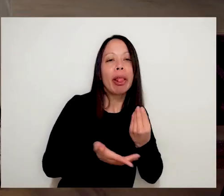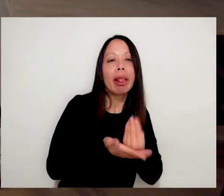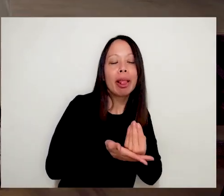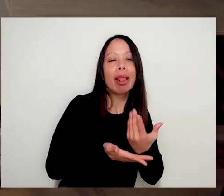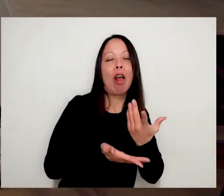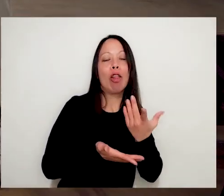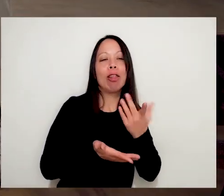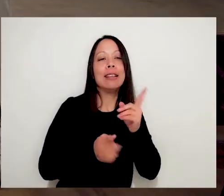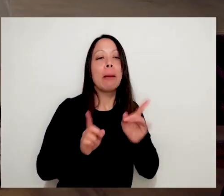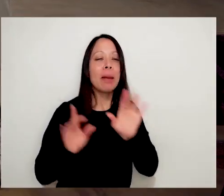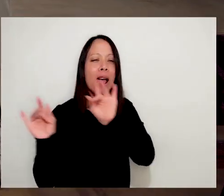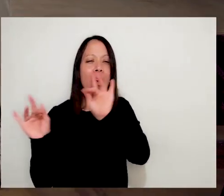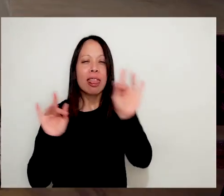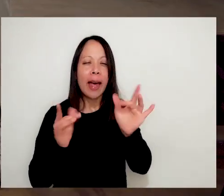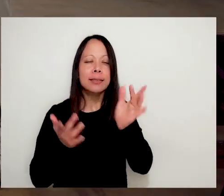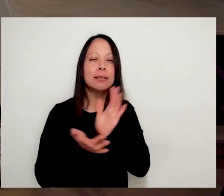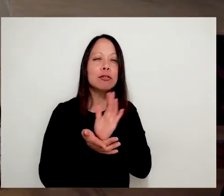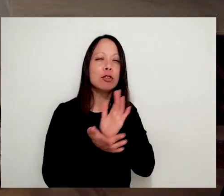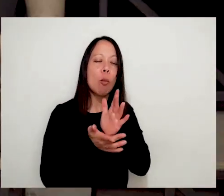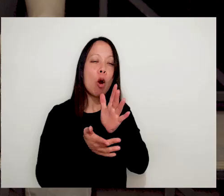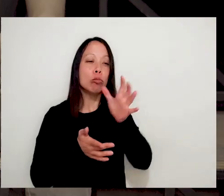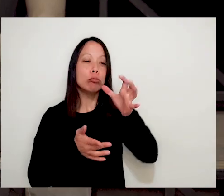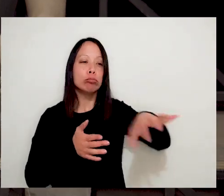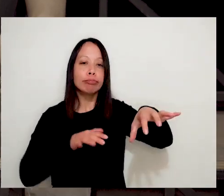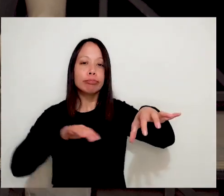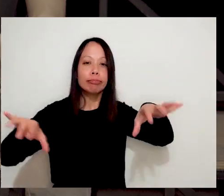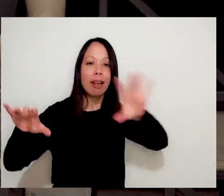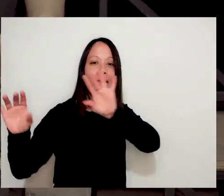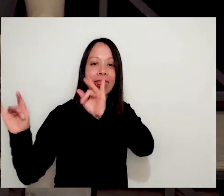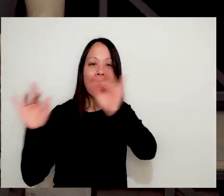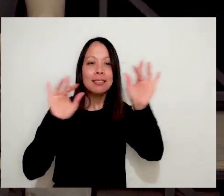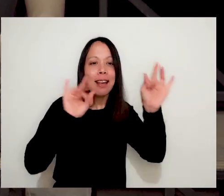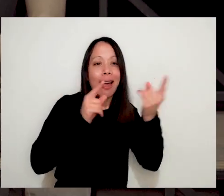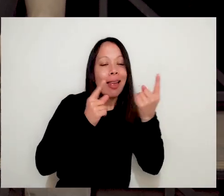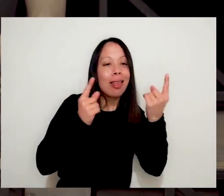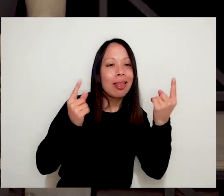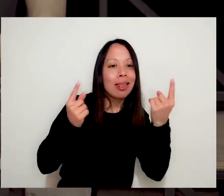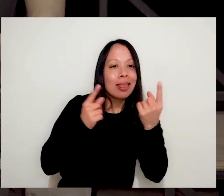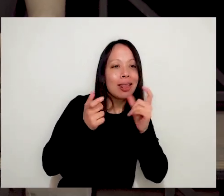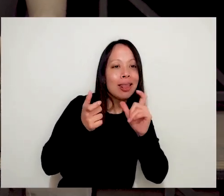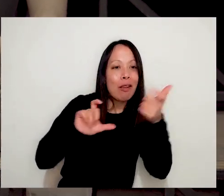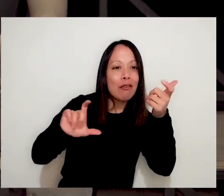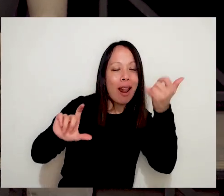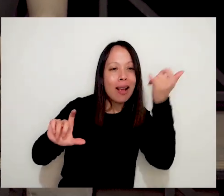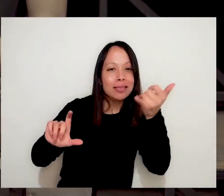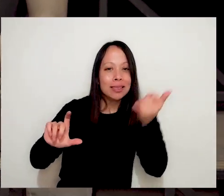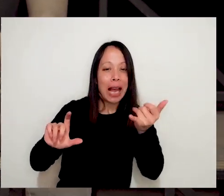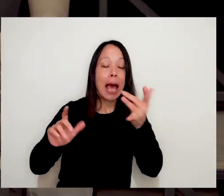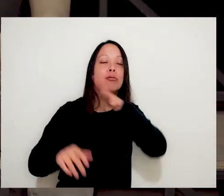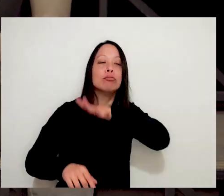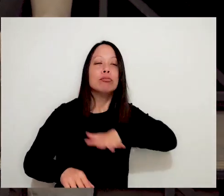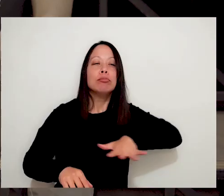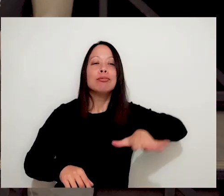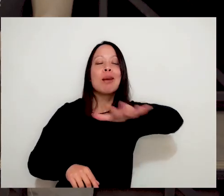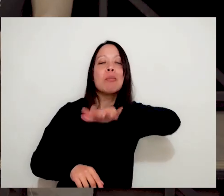el lugar de la danza para cruzarnos. Como venimos de lugares re diferentes de la danza misma. Y este